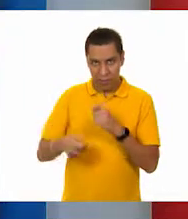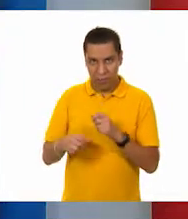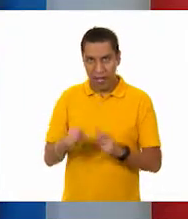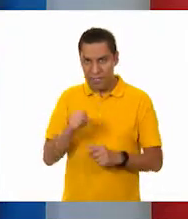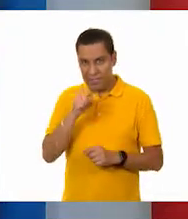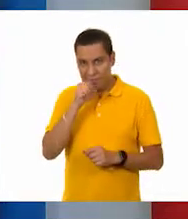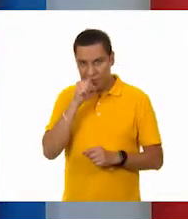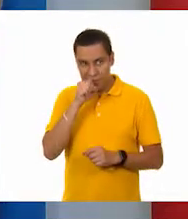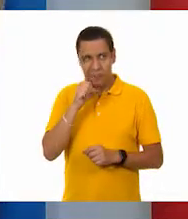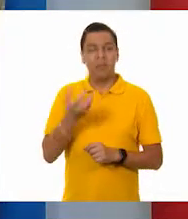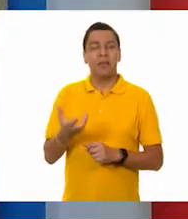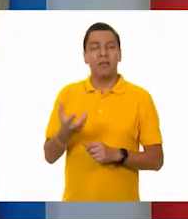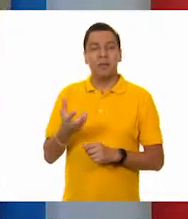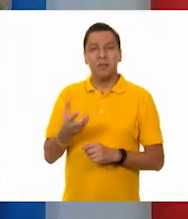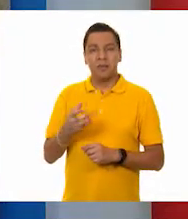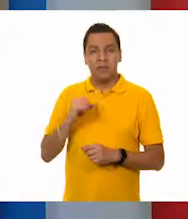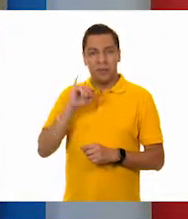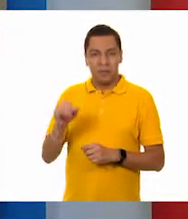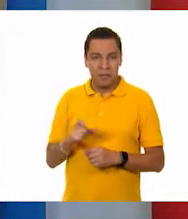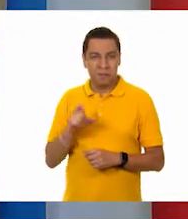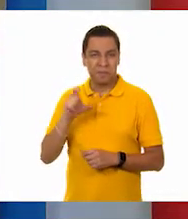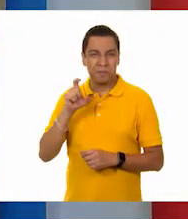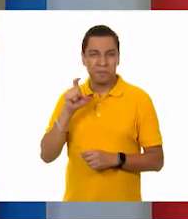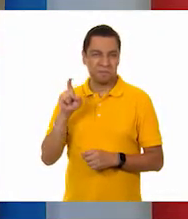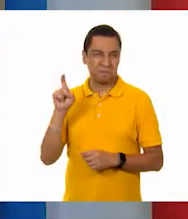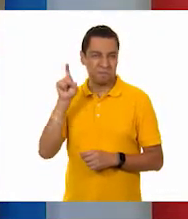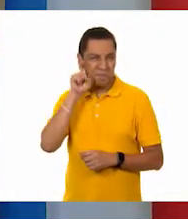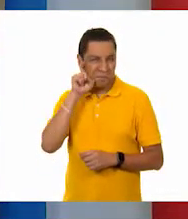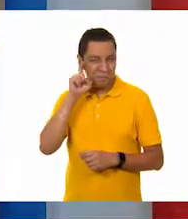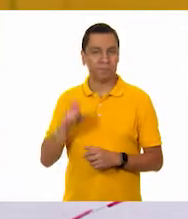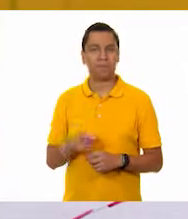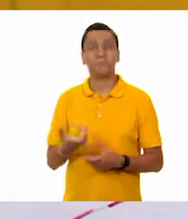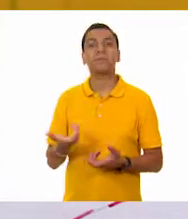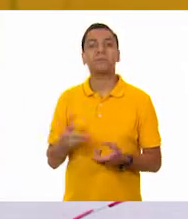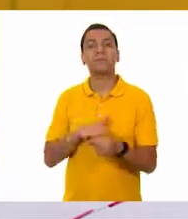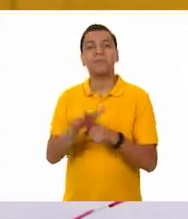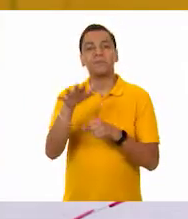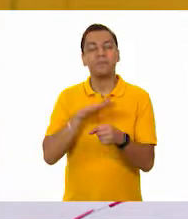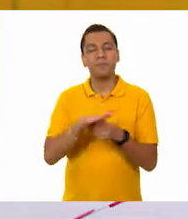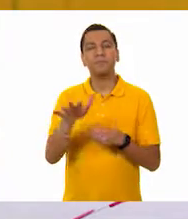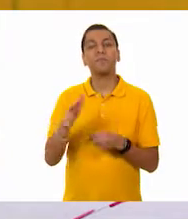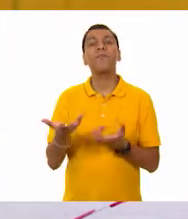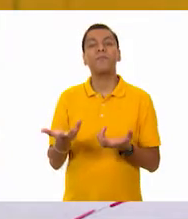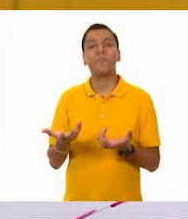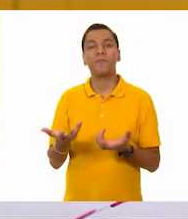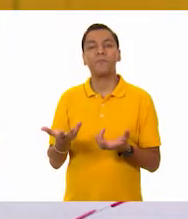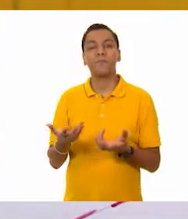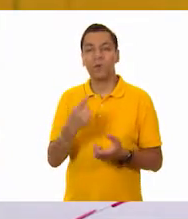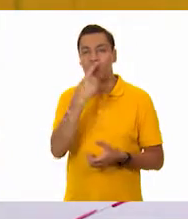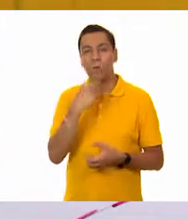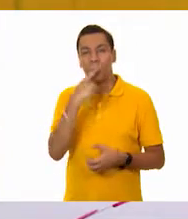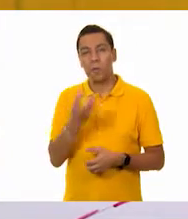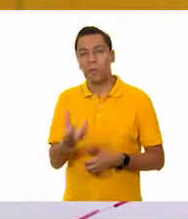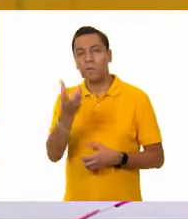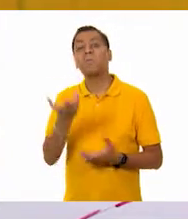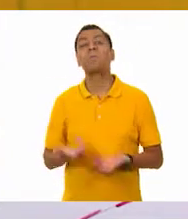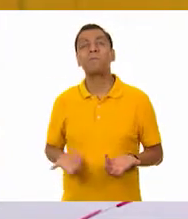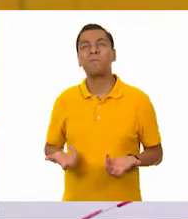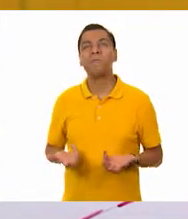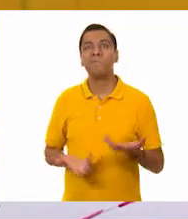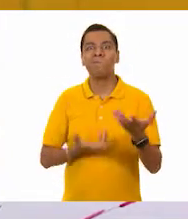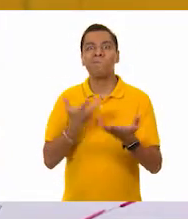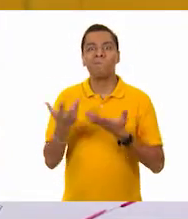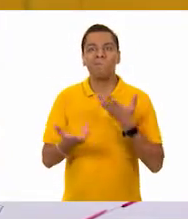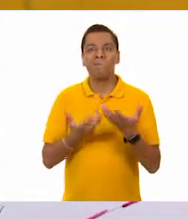jitomate. Ah. Ah, yo, yo, yo, creo, yo creo que la zanahoria, Oscar. ¿Tú qué crees? La zanahoria, pues es una buena